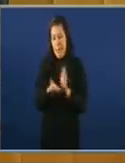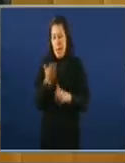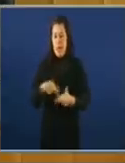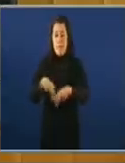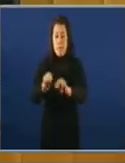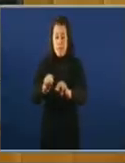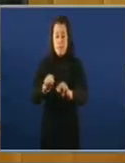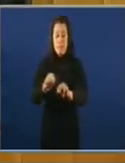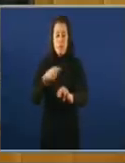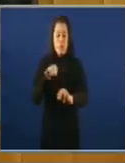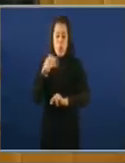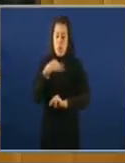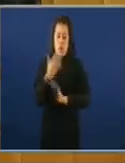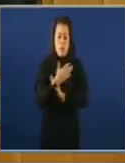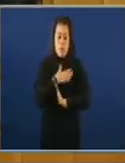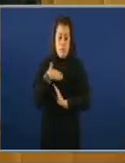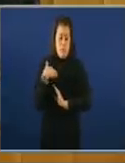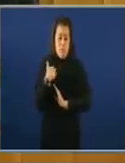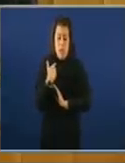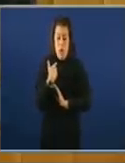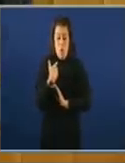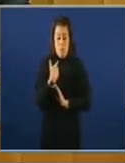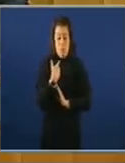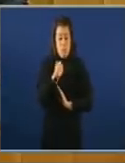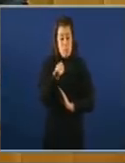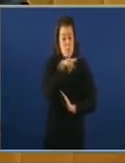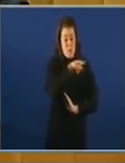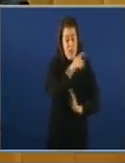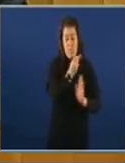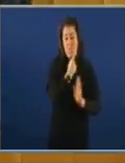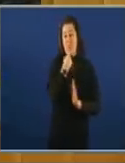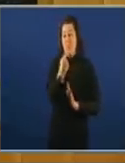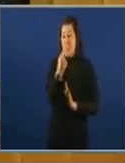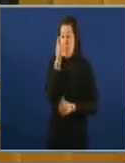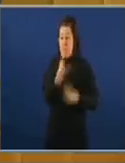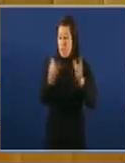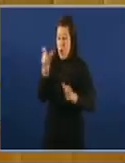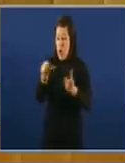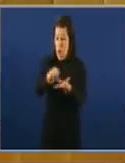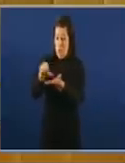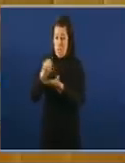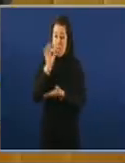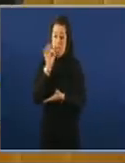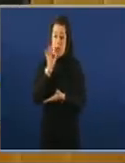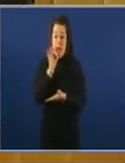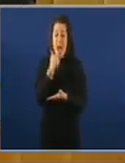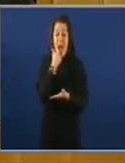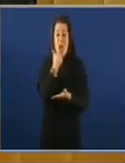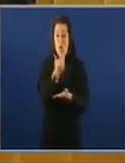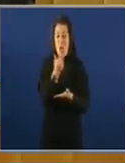eu só quero que lle diga a súa xente algo que nos ten que decir a todos. Usted